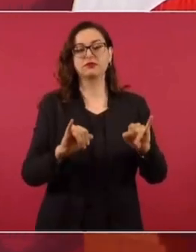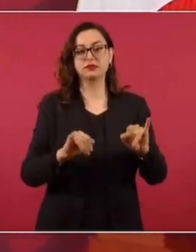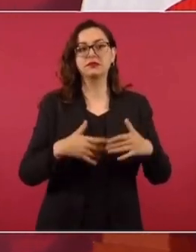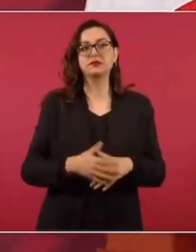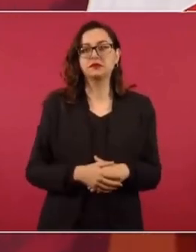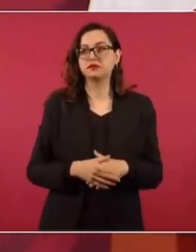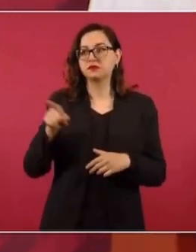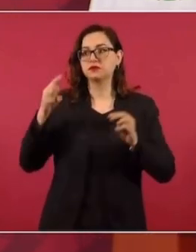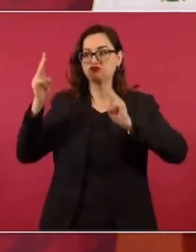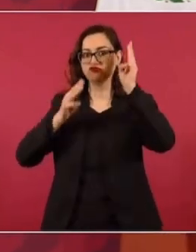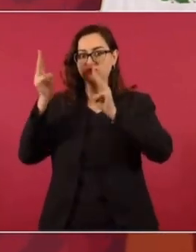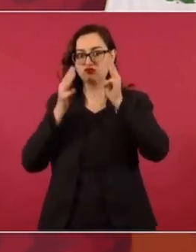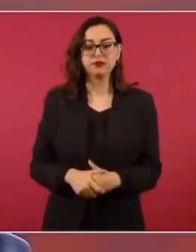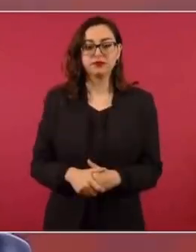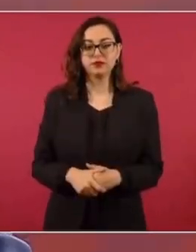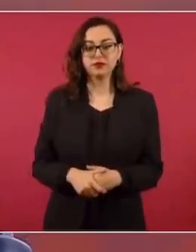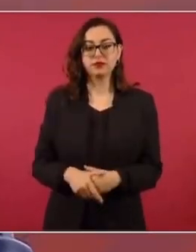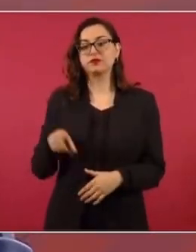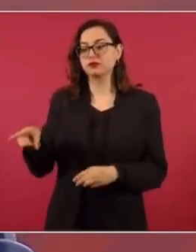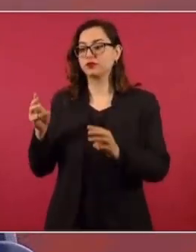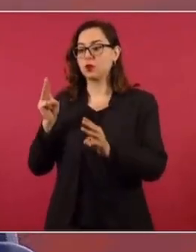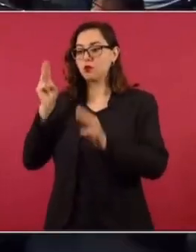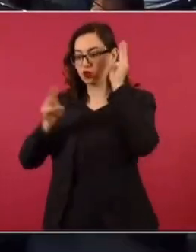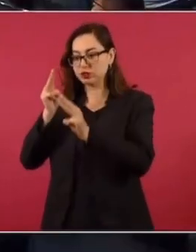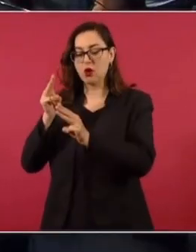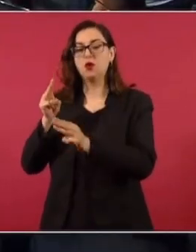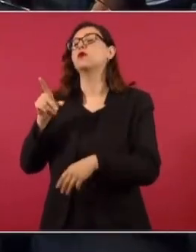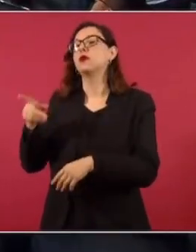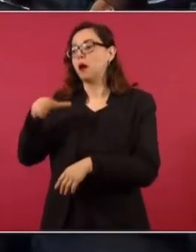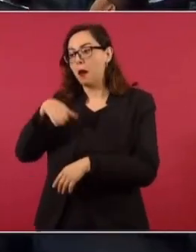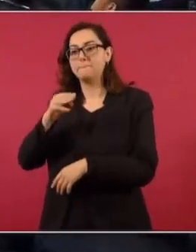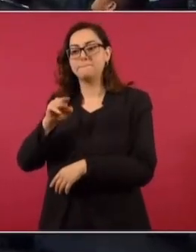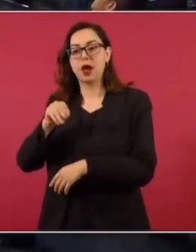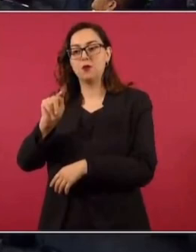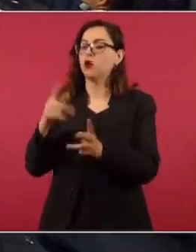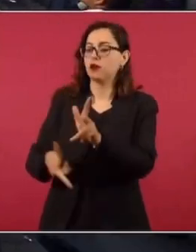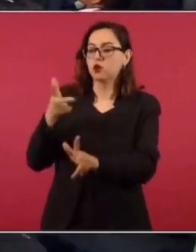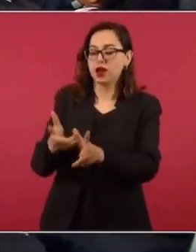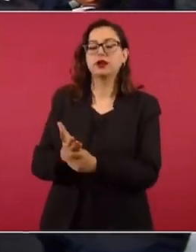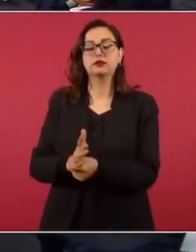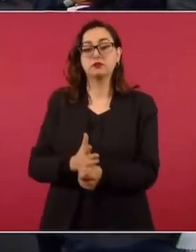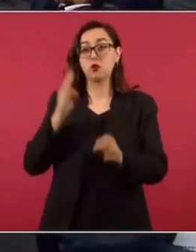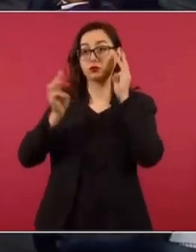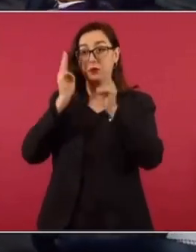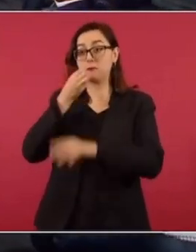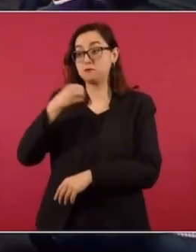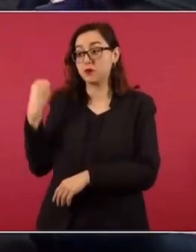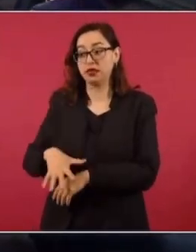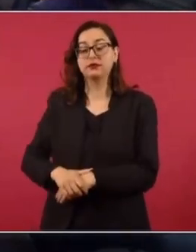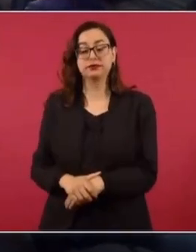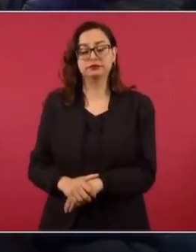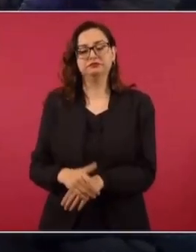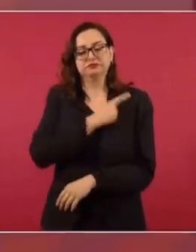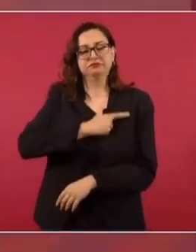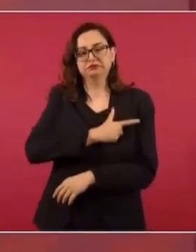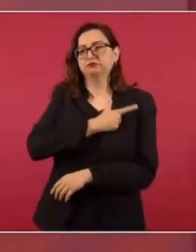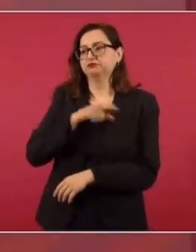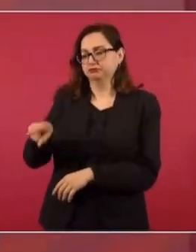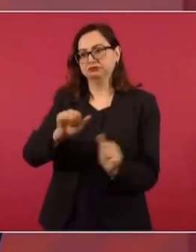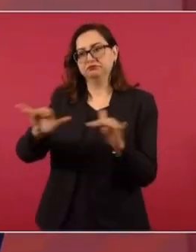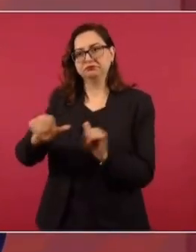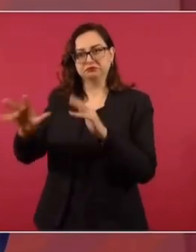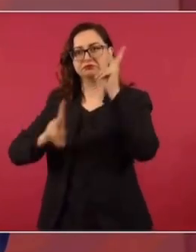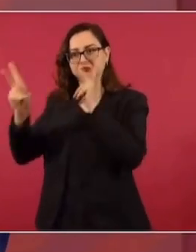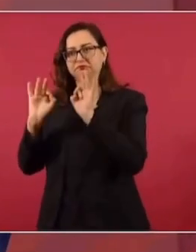y a lo mejor todavía el museo del mamut, el museo de la aviación, el museo también de los ferrocarriles. Pero también el aeropuerto ha ido